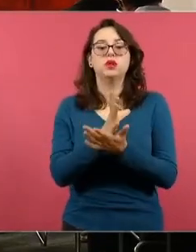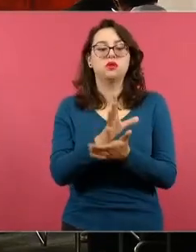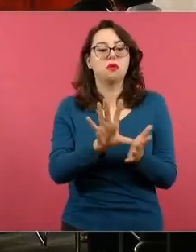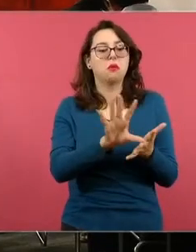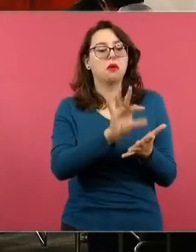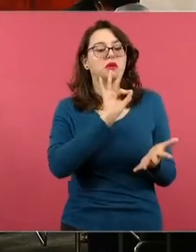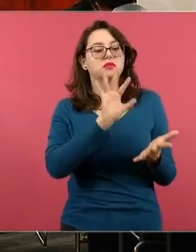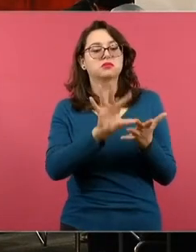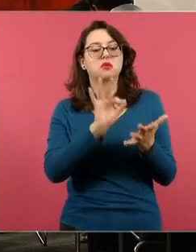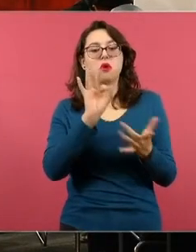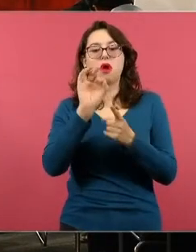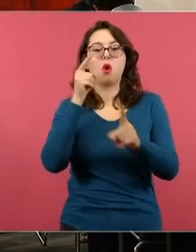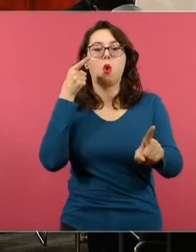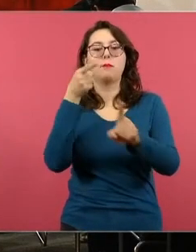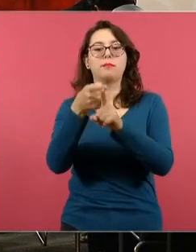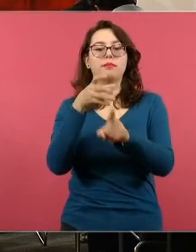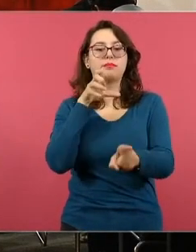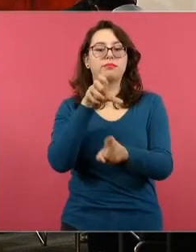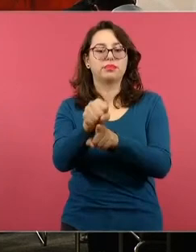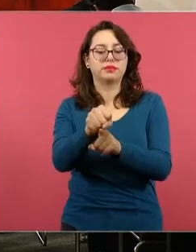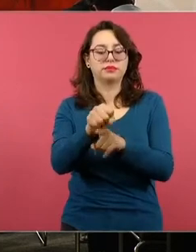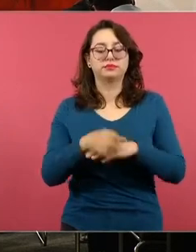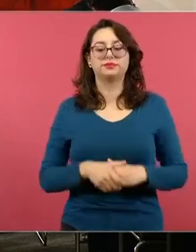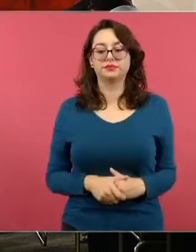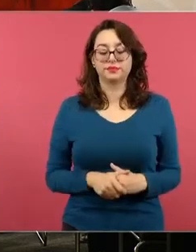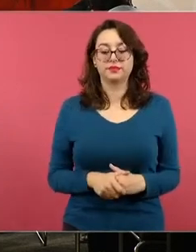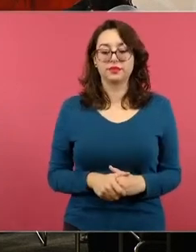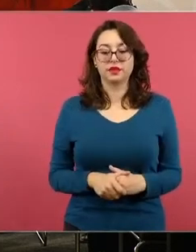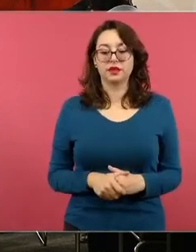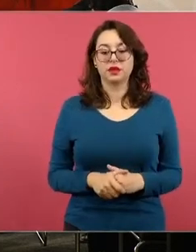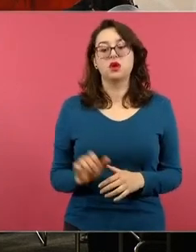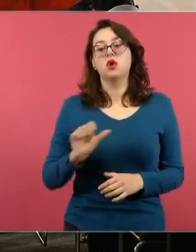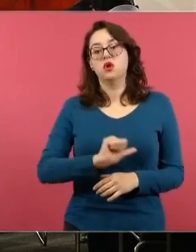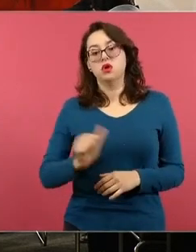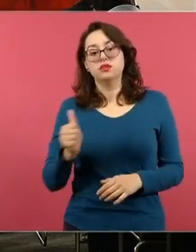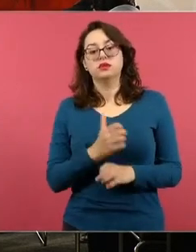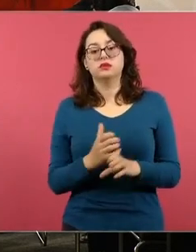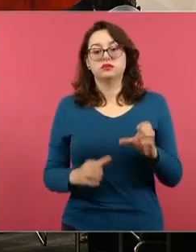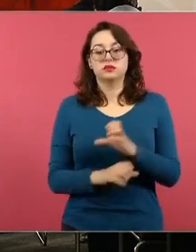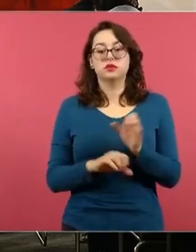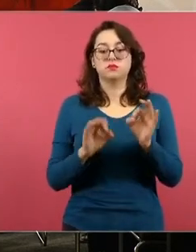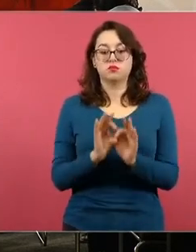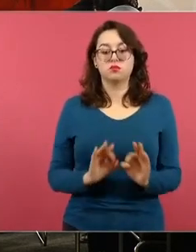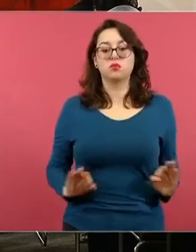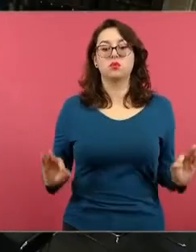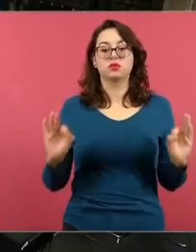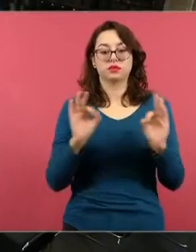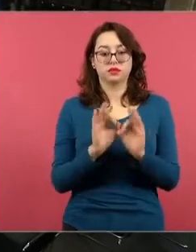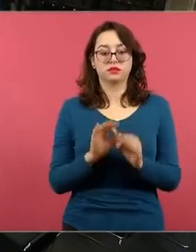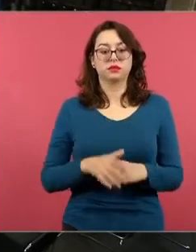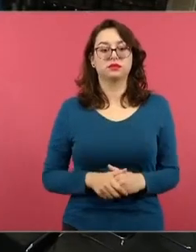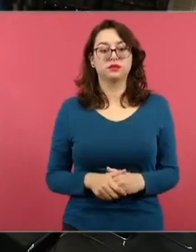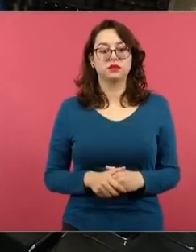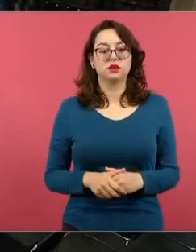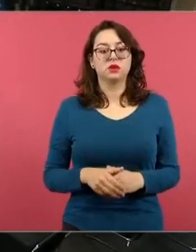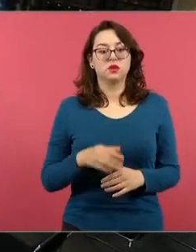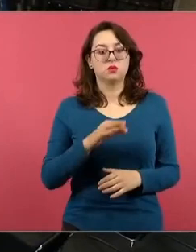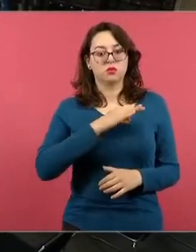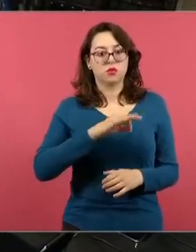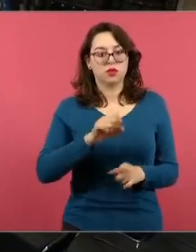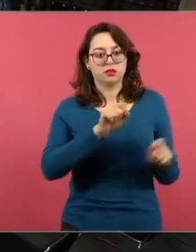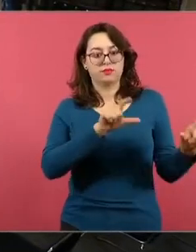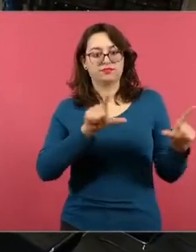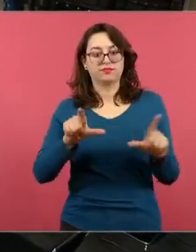haya planteado el programa de ético y aquí es importante saber que si nos ponen la página de la Conalitec